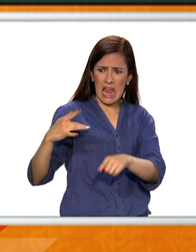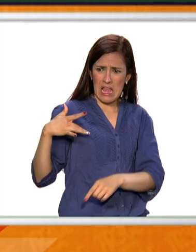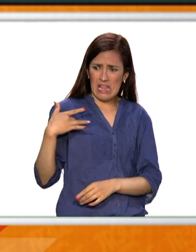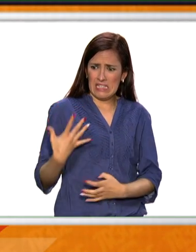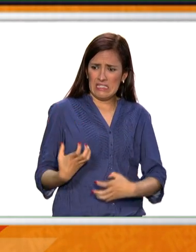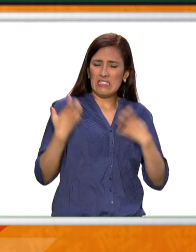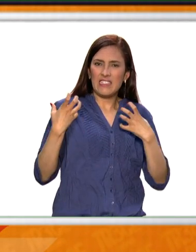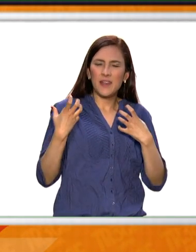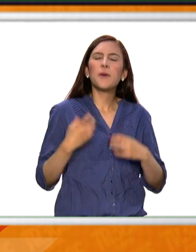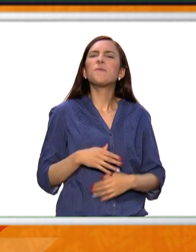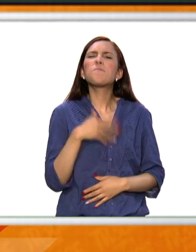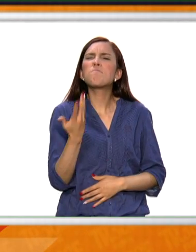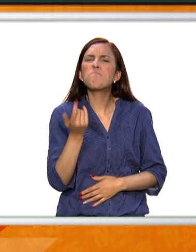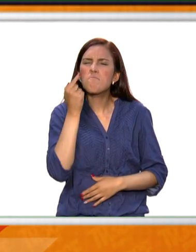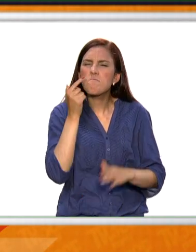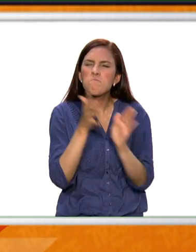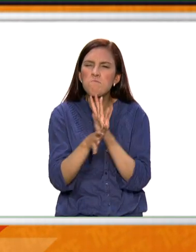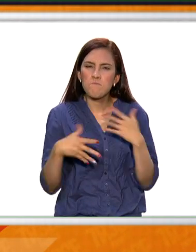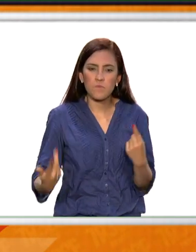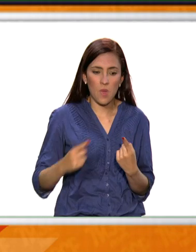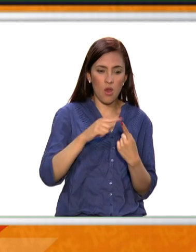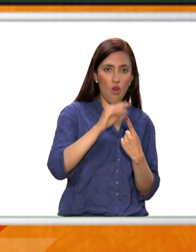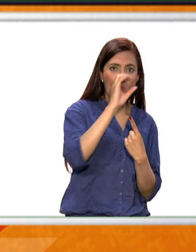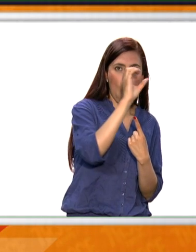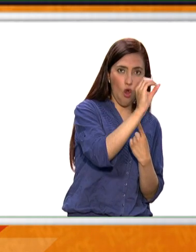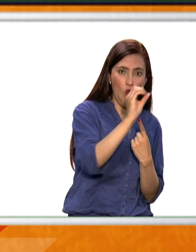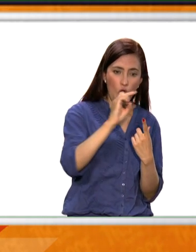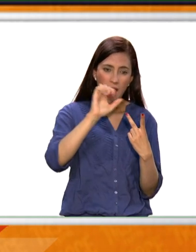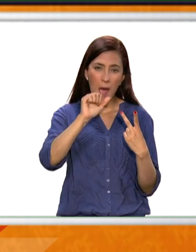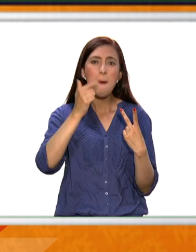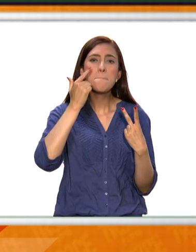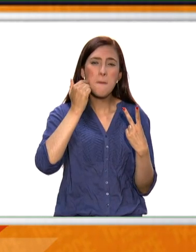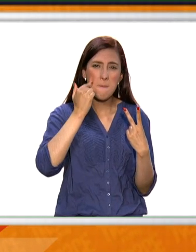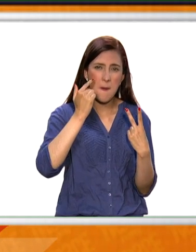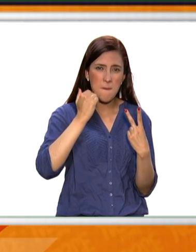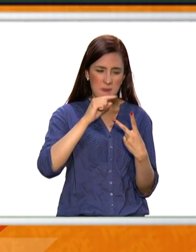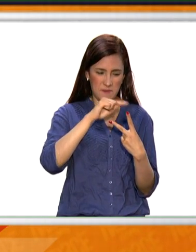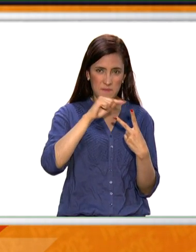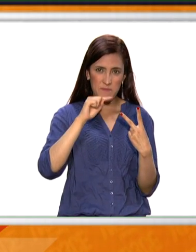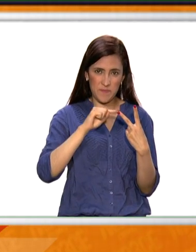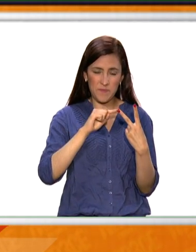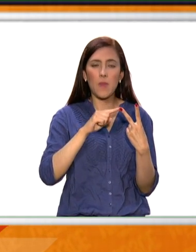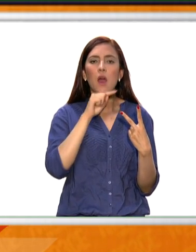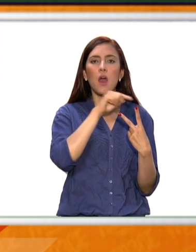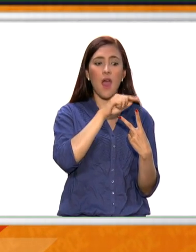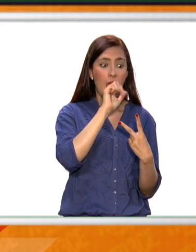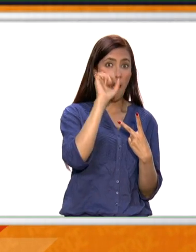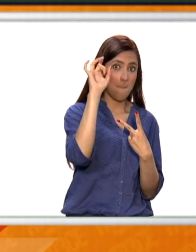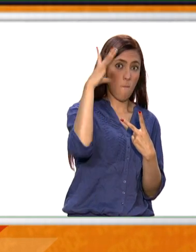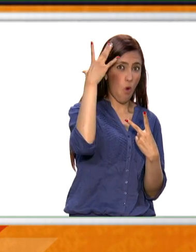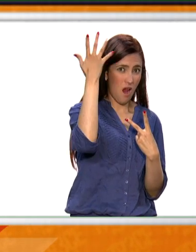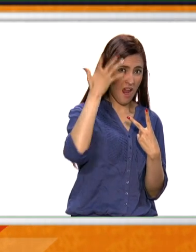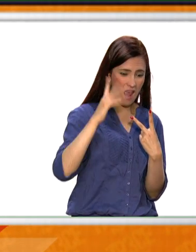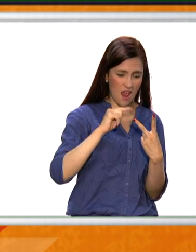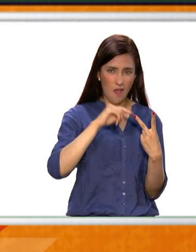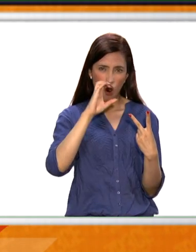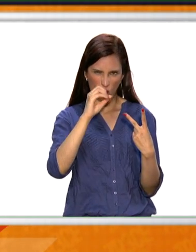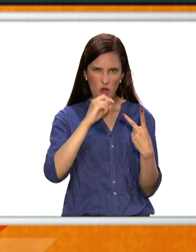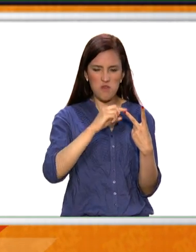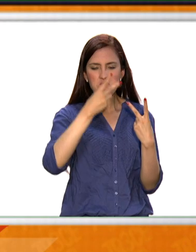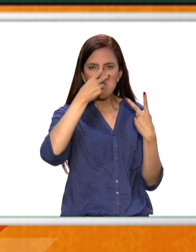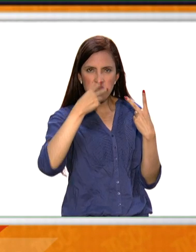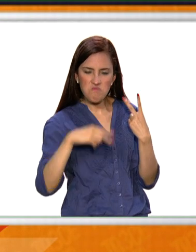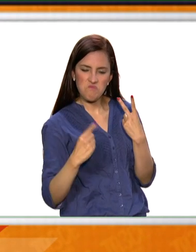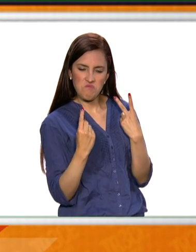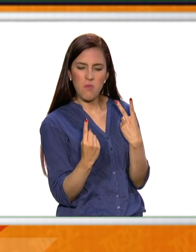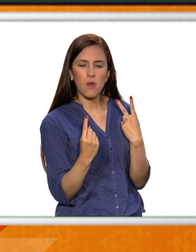y el hijo de ambos que se llama Jeremy. Una familia que se muda a una casa rural, la casa que siempre quisieron tener,